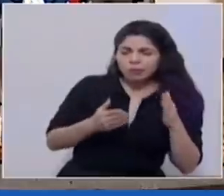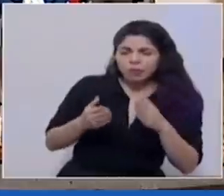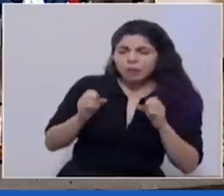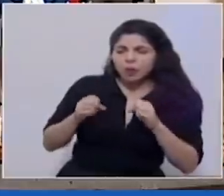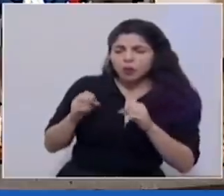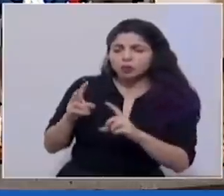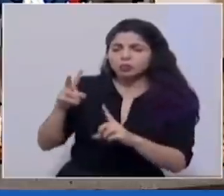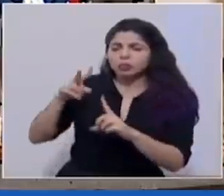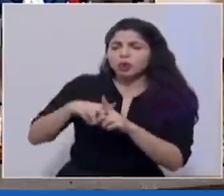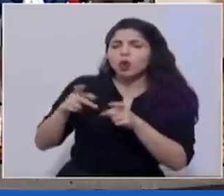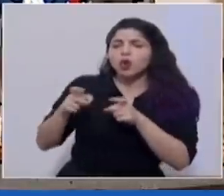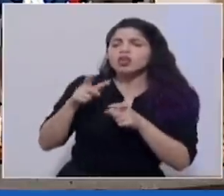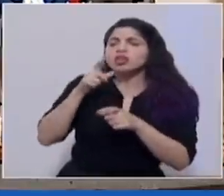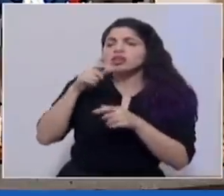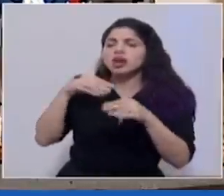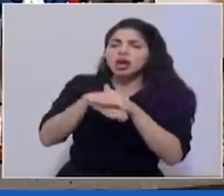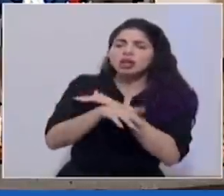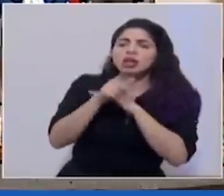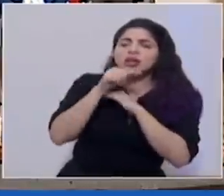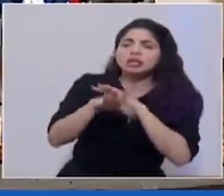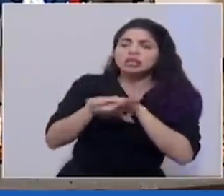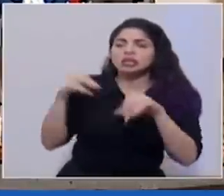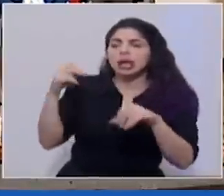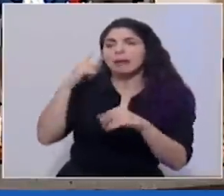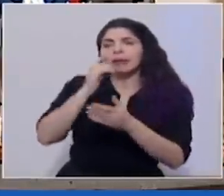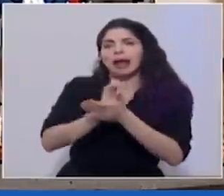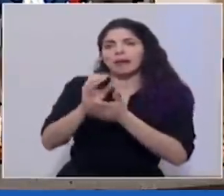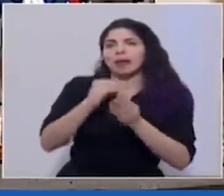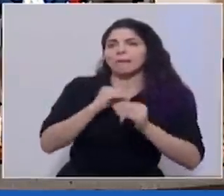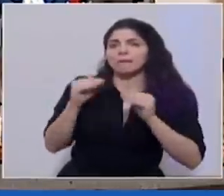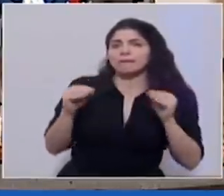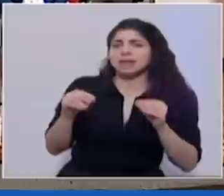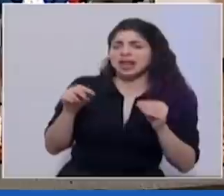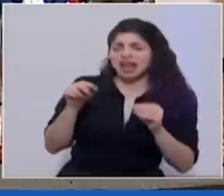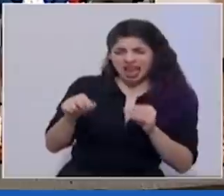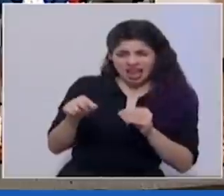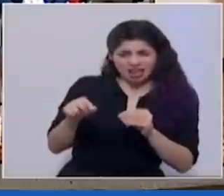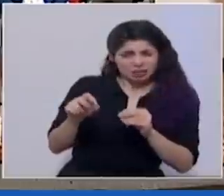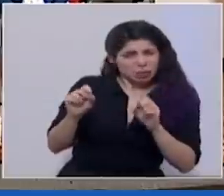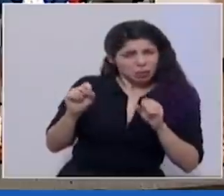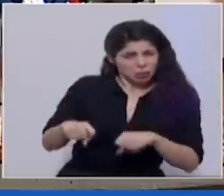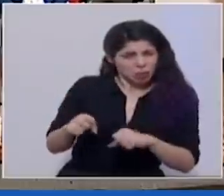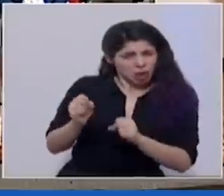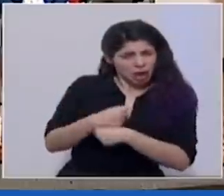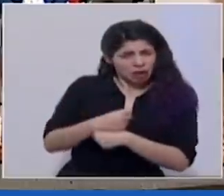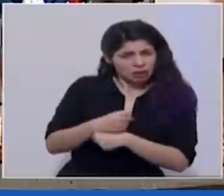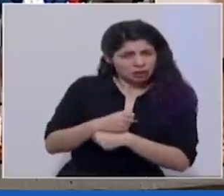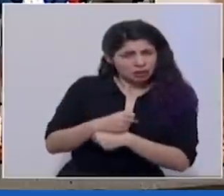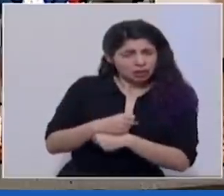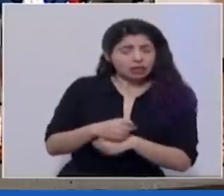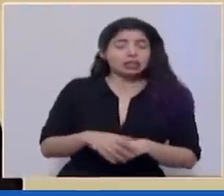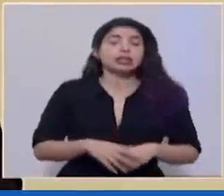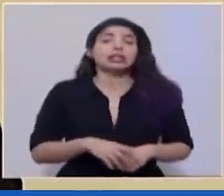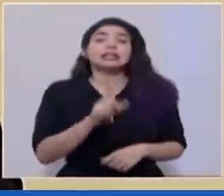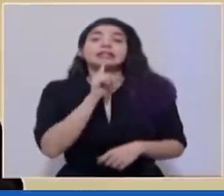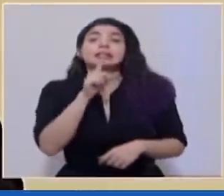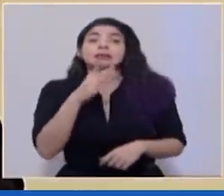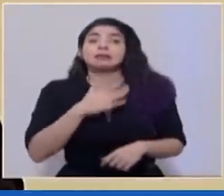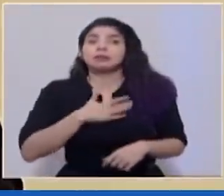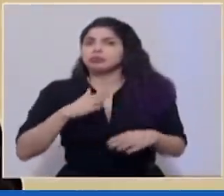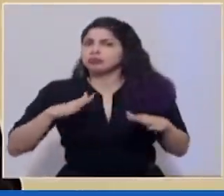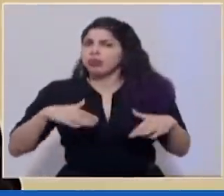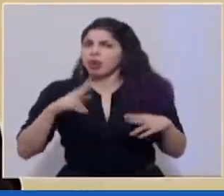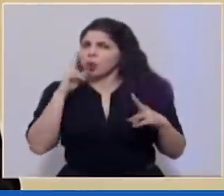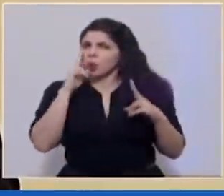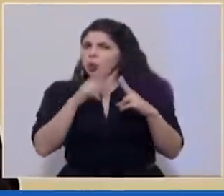entrada y salida de personas para controlar los contagios este tipo de medidas las pueden ejecutar bueno realmente yo desconozco